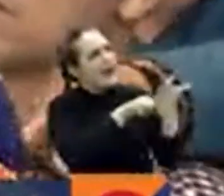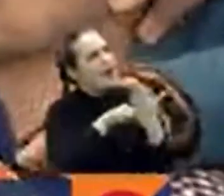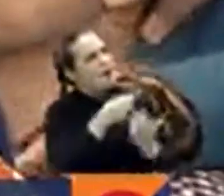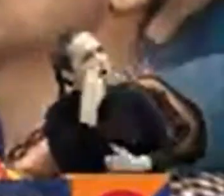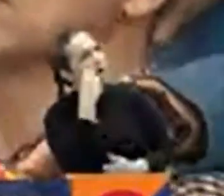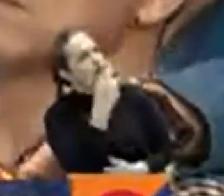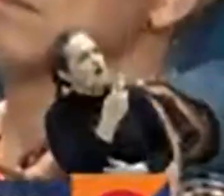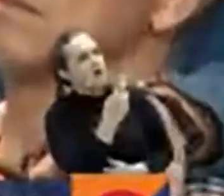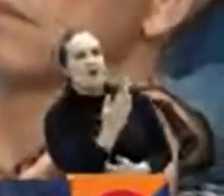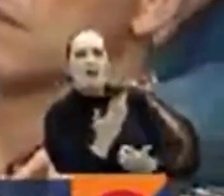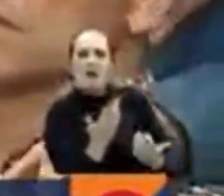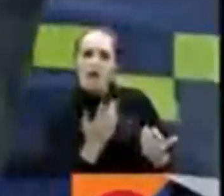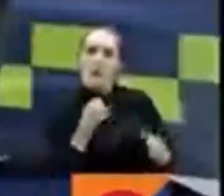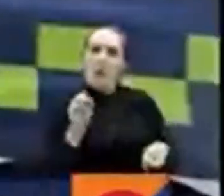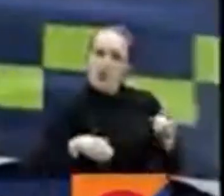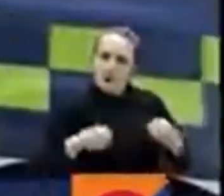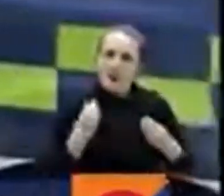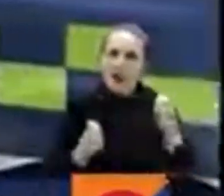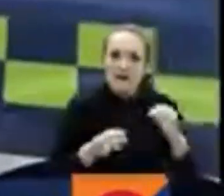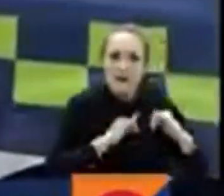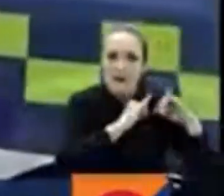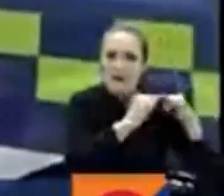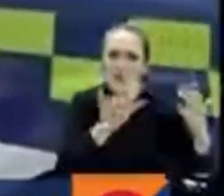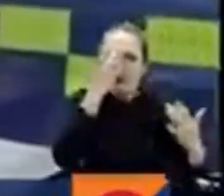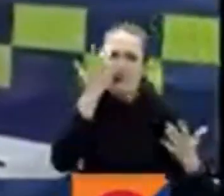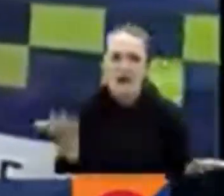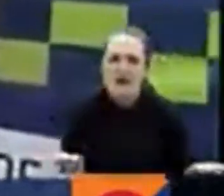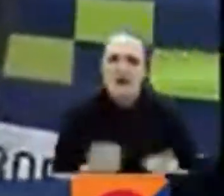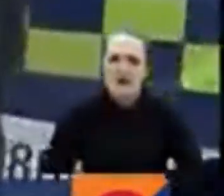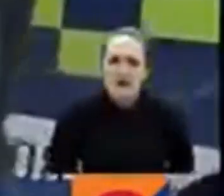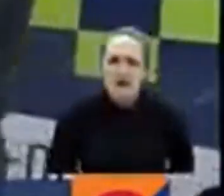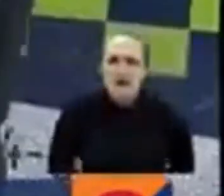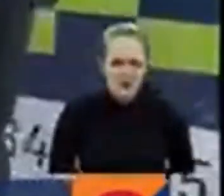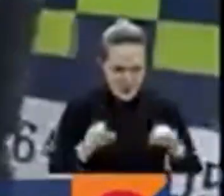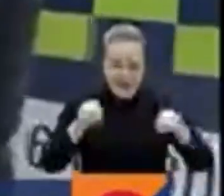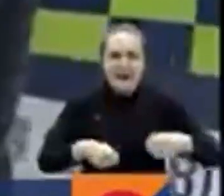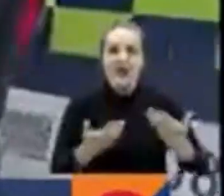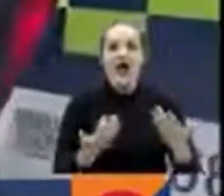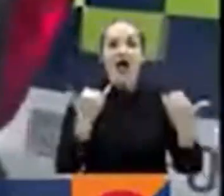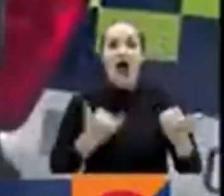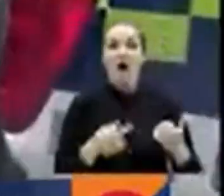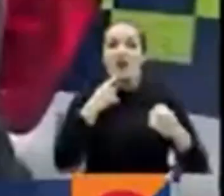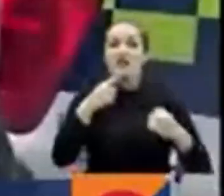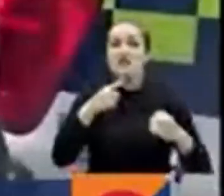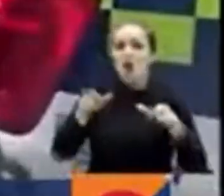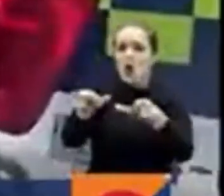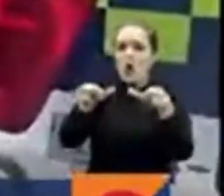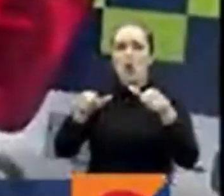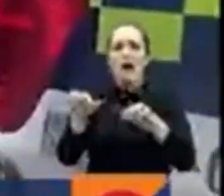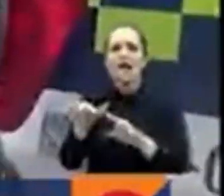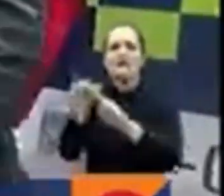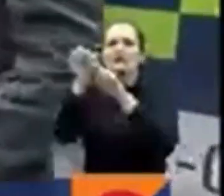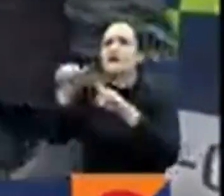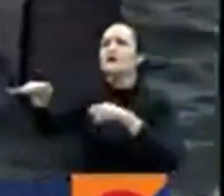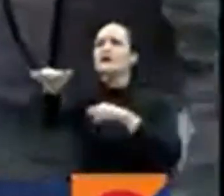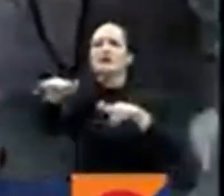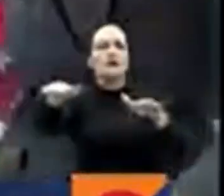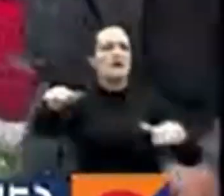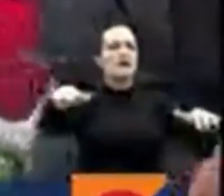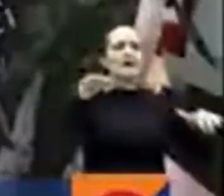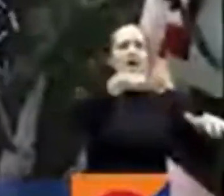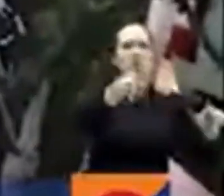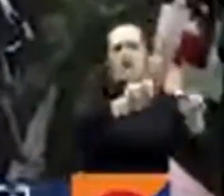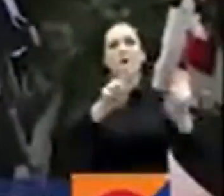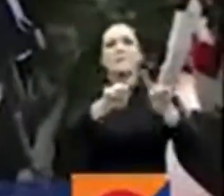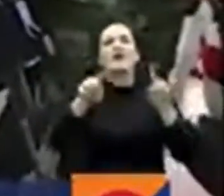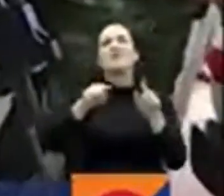no podemos hacerlo? Aunque en el borrador queda claro que no habrá zonas de despeje, sí se crearían centros de arraigo temporal o